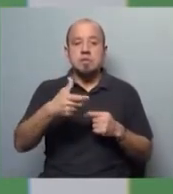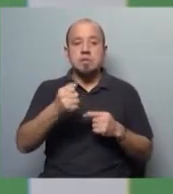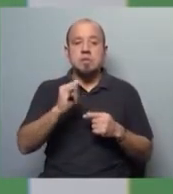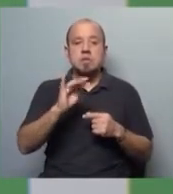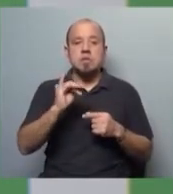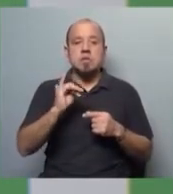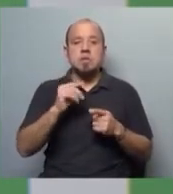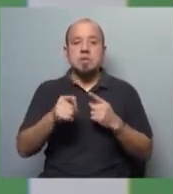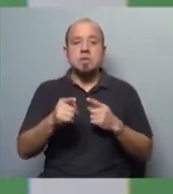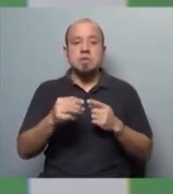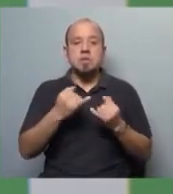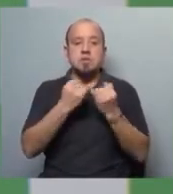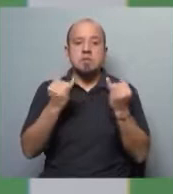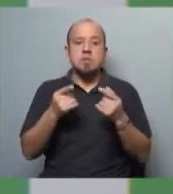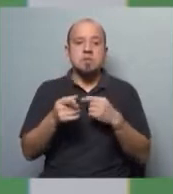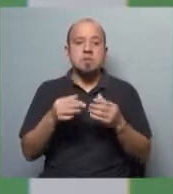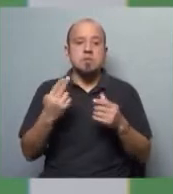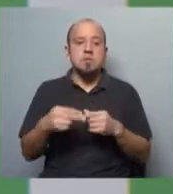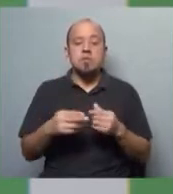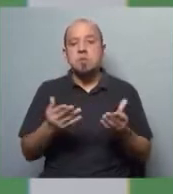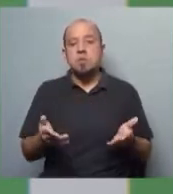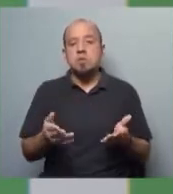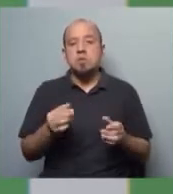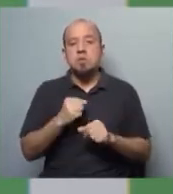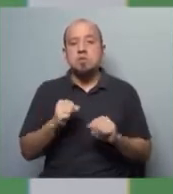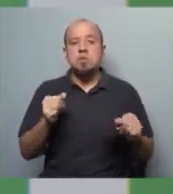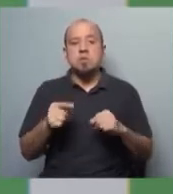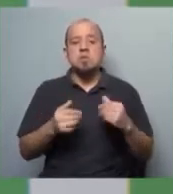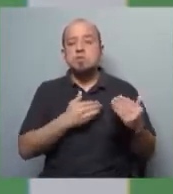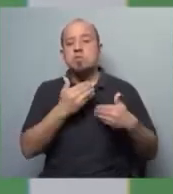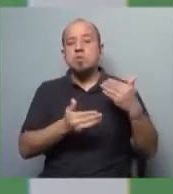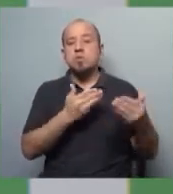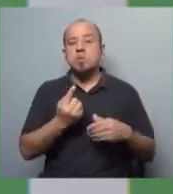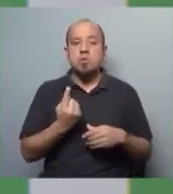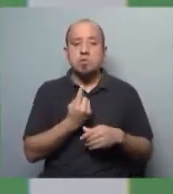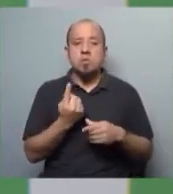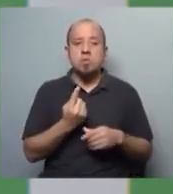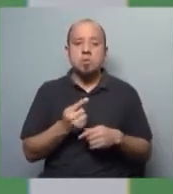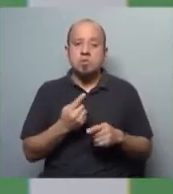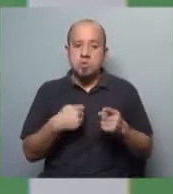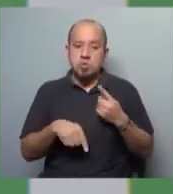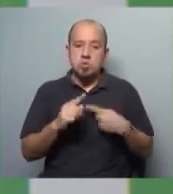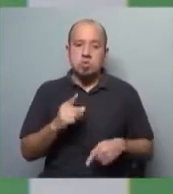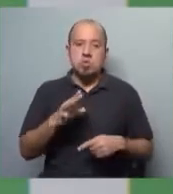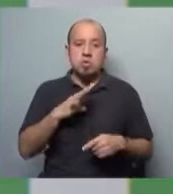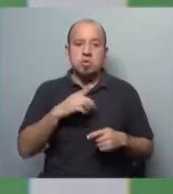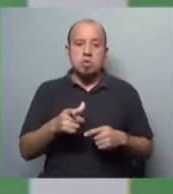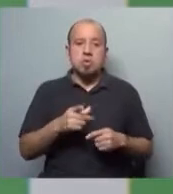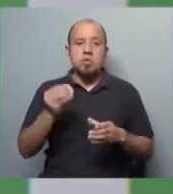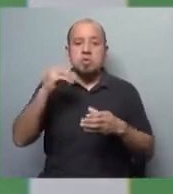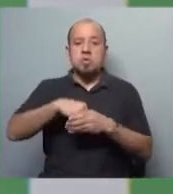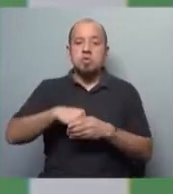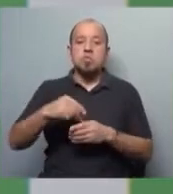un ideario independentista de la región, nunca fue permitido un desarrollo autónomo. Entonces, lo que ha pasado con las intervenciones